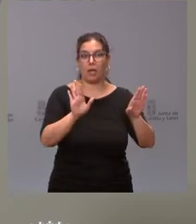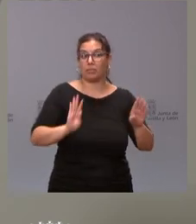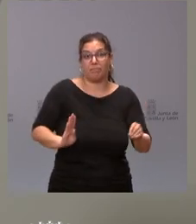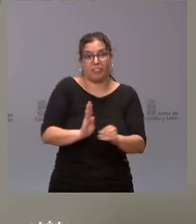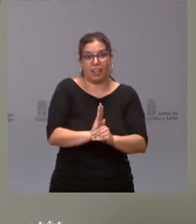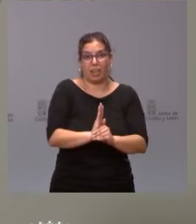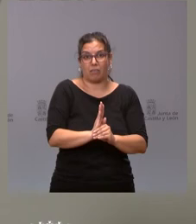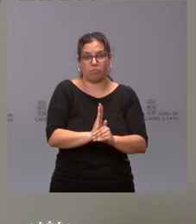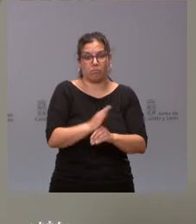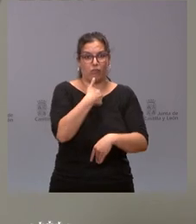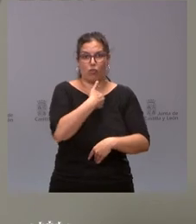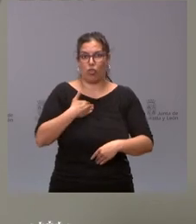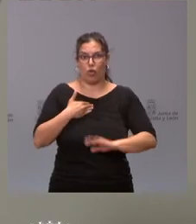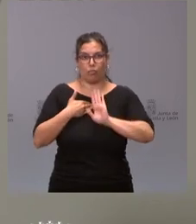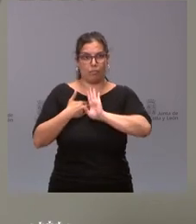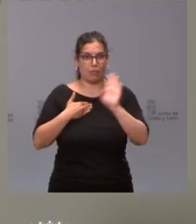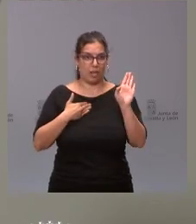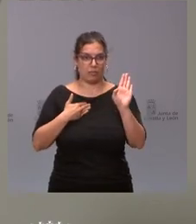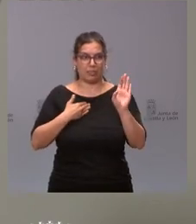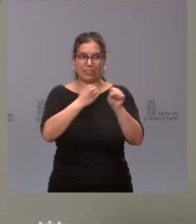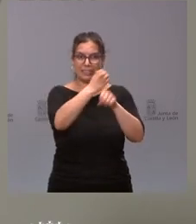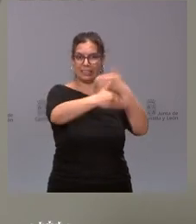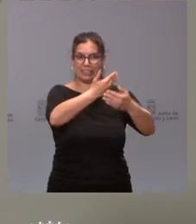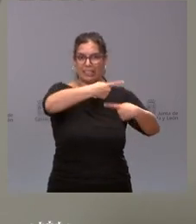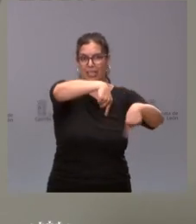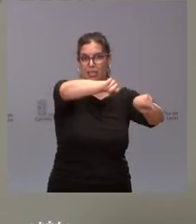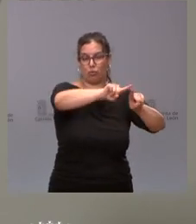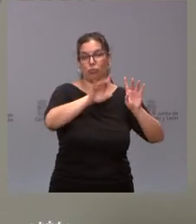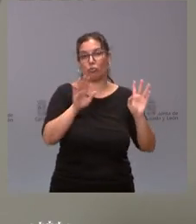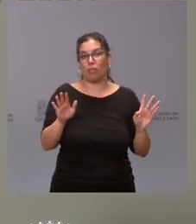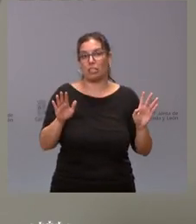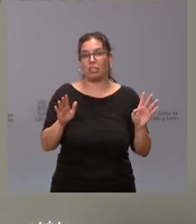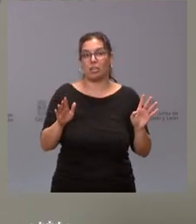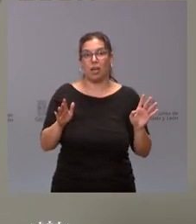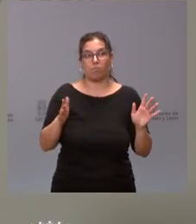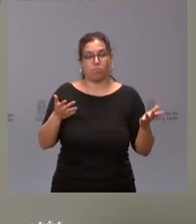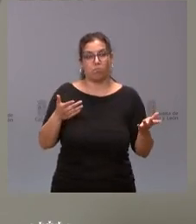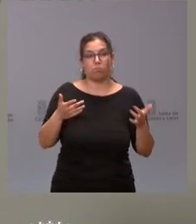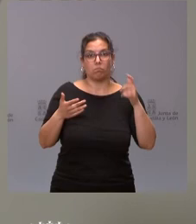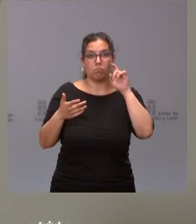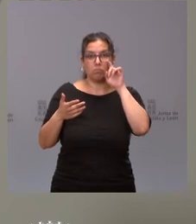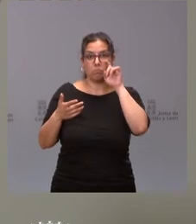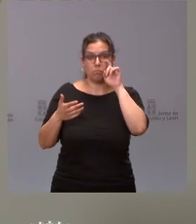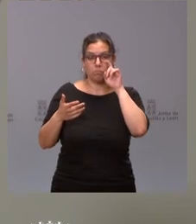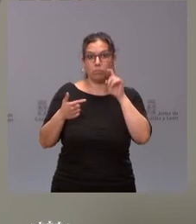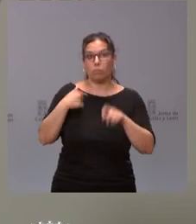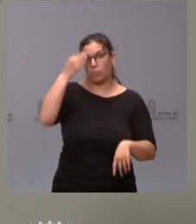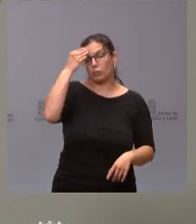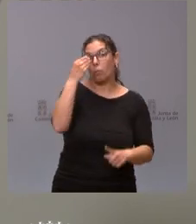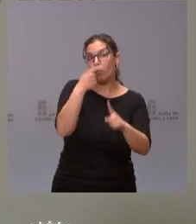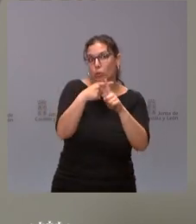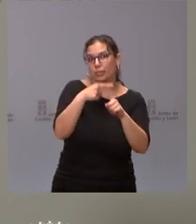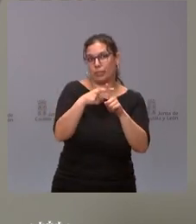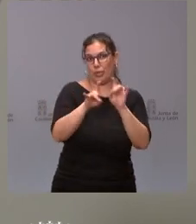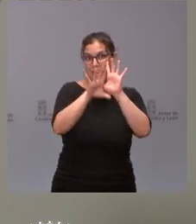los trabajos de esta mesa por León y por tanto yo creo que sería positivo que